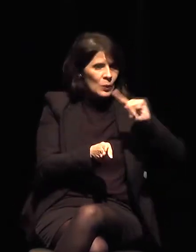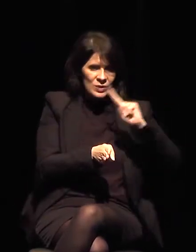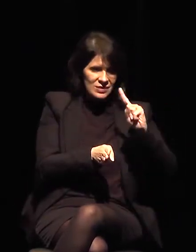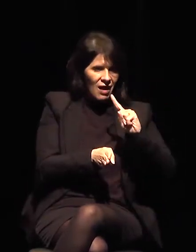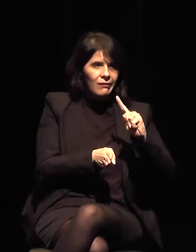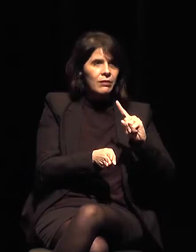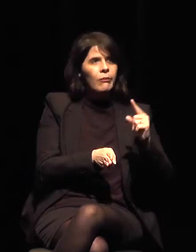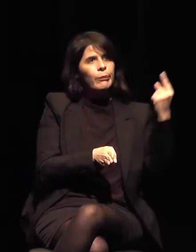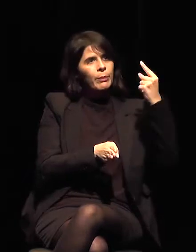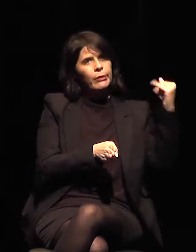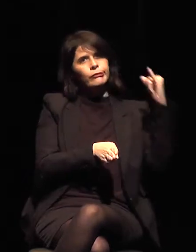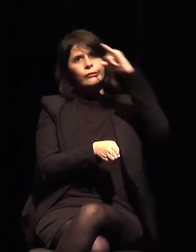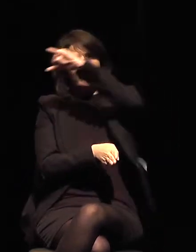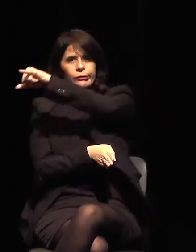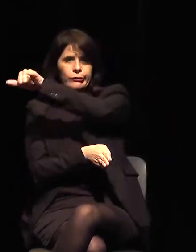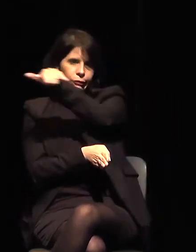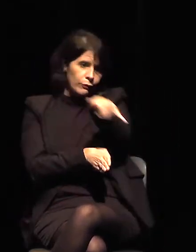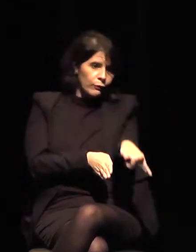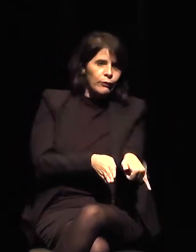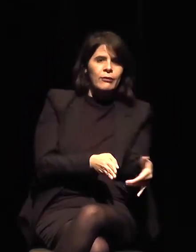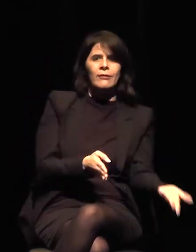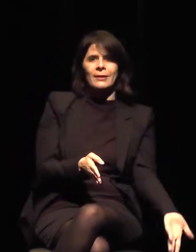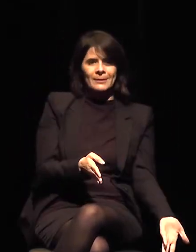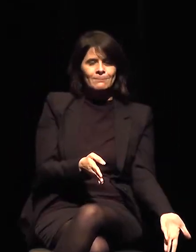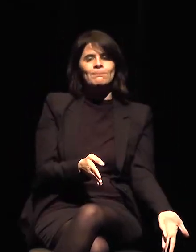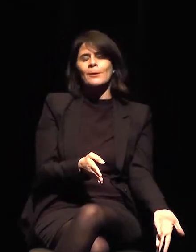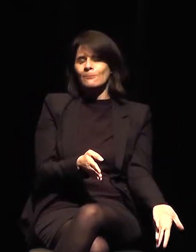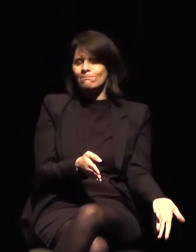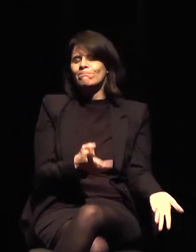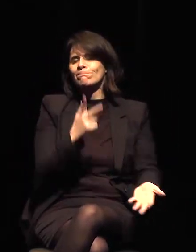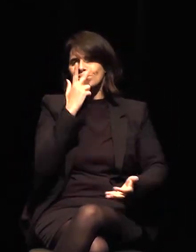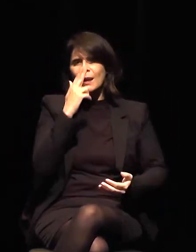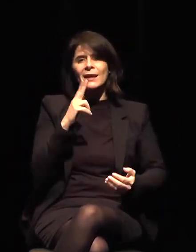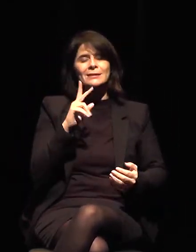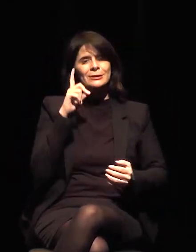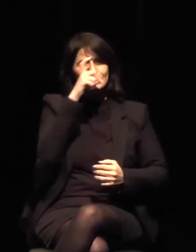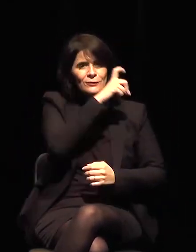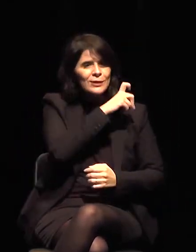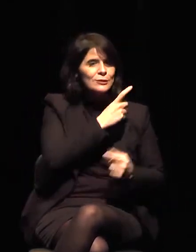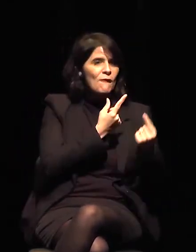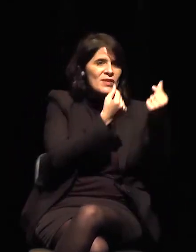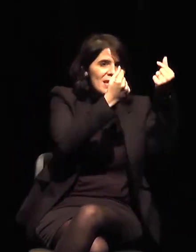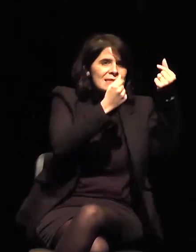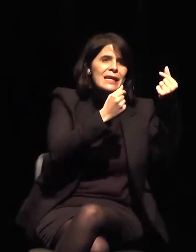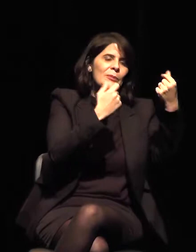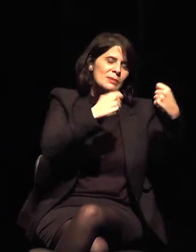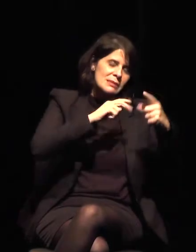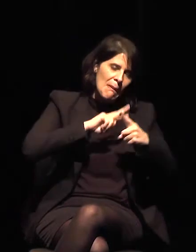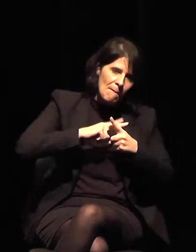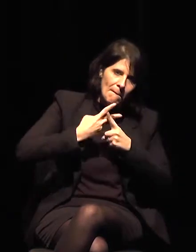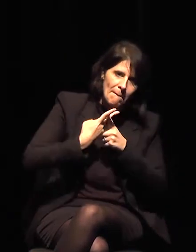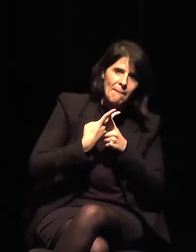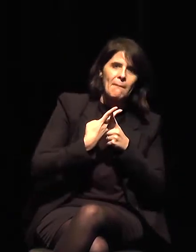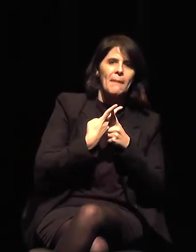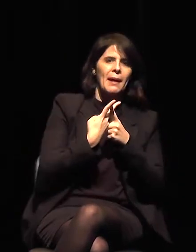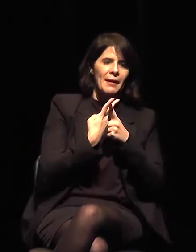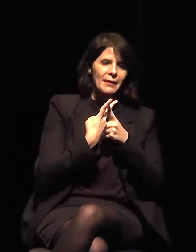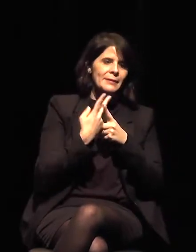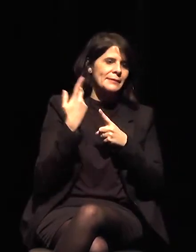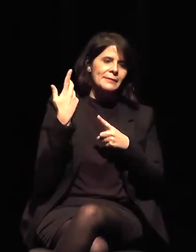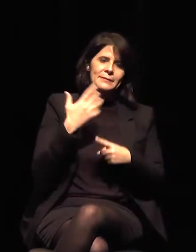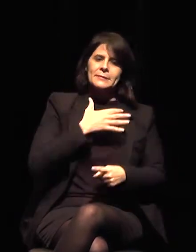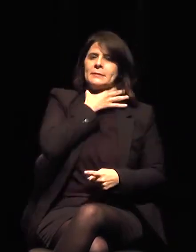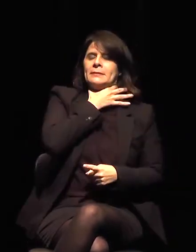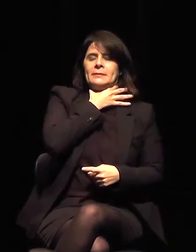compromete el esfuerzo financiero del proyecto y no capacitamos a los que deben